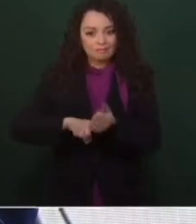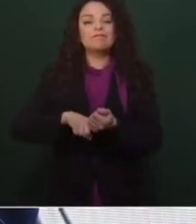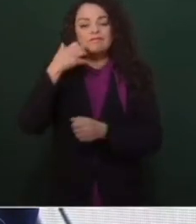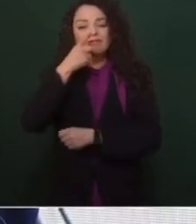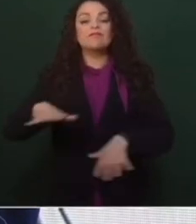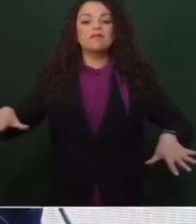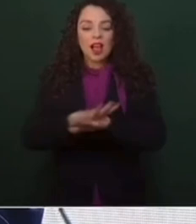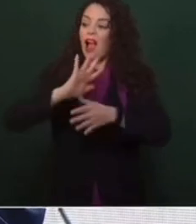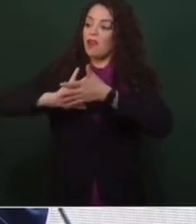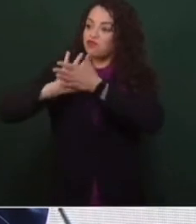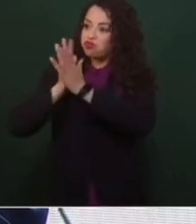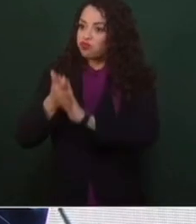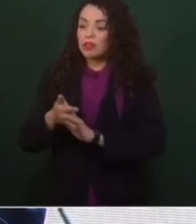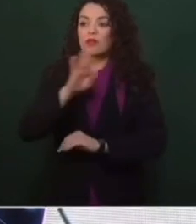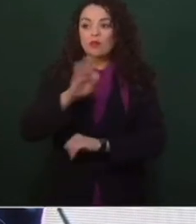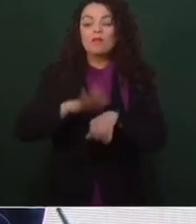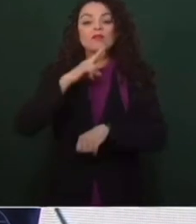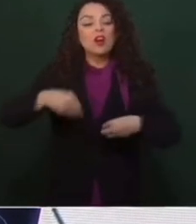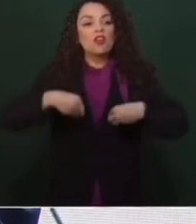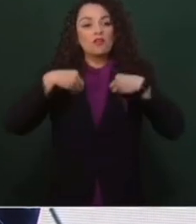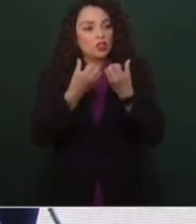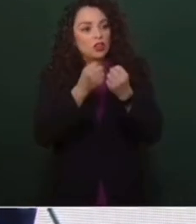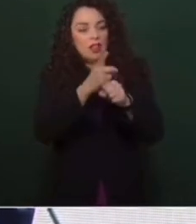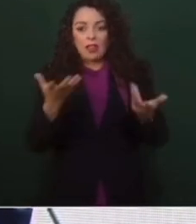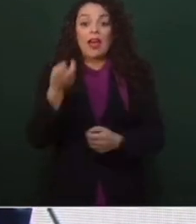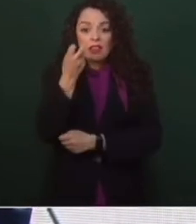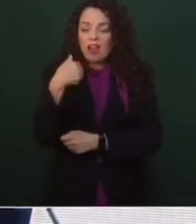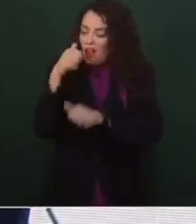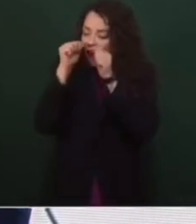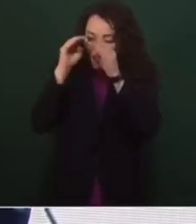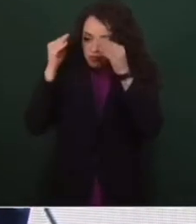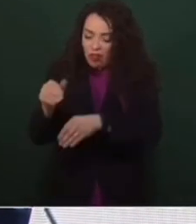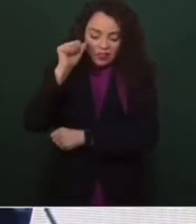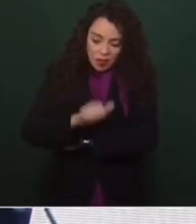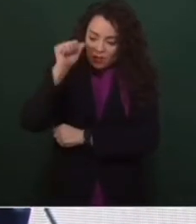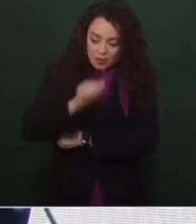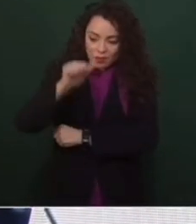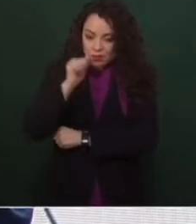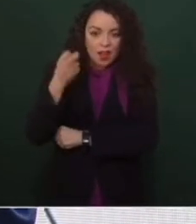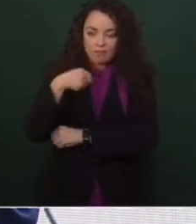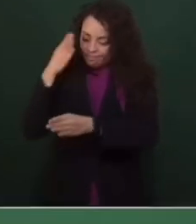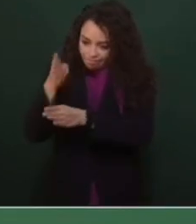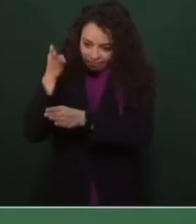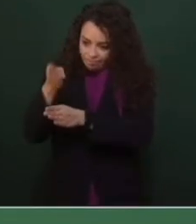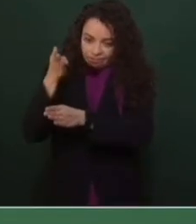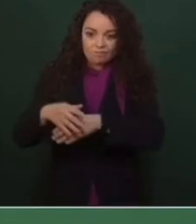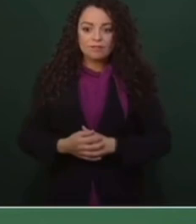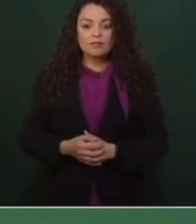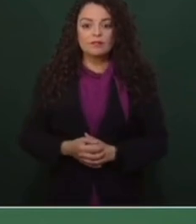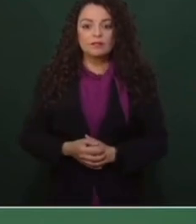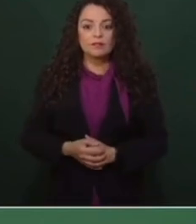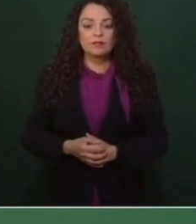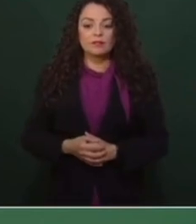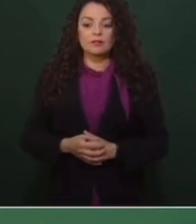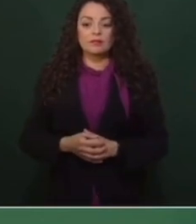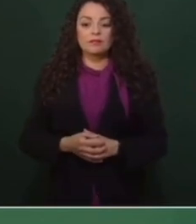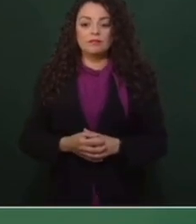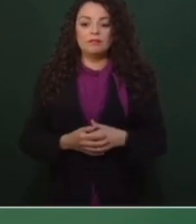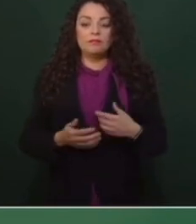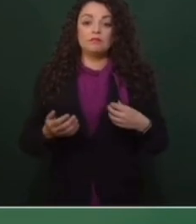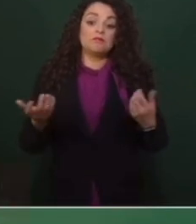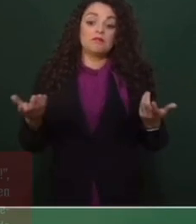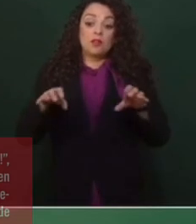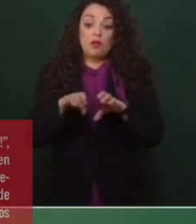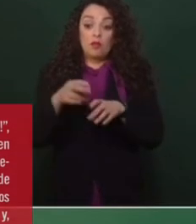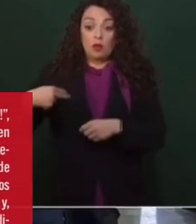que podamos vivir en una sociedad mejor y a eso me dedico, todo el tiempo entonces tampoco podemos nosotros